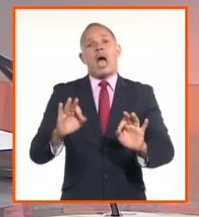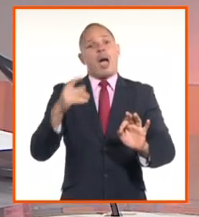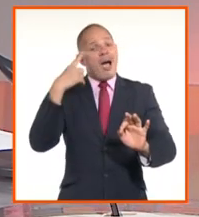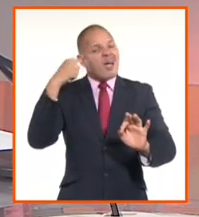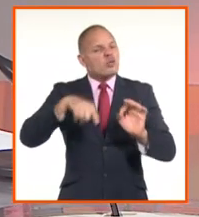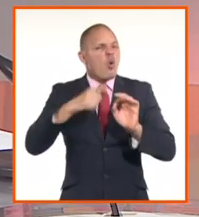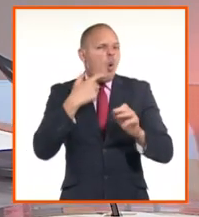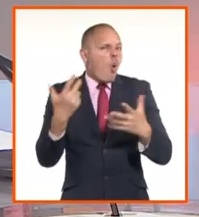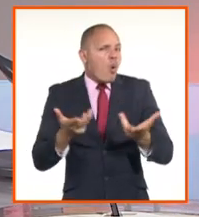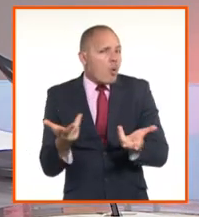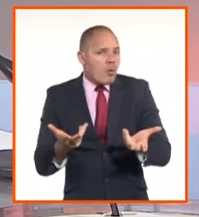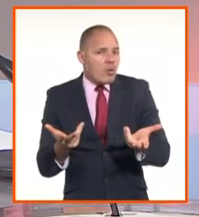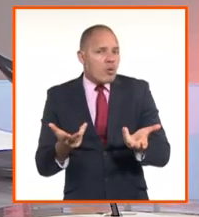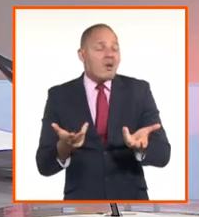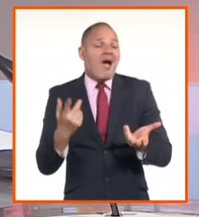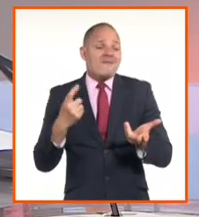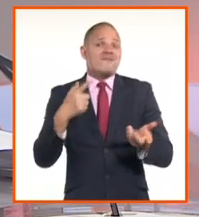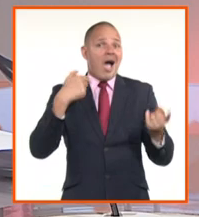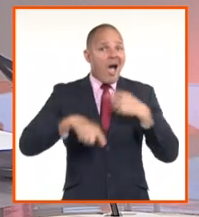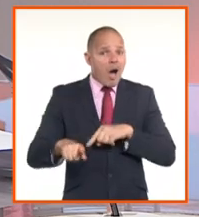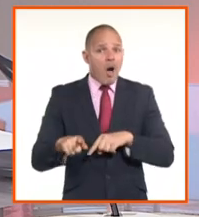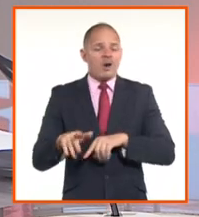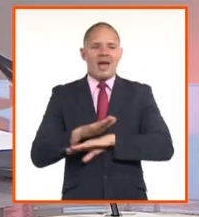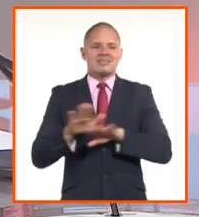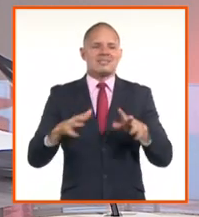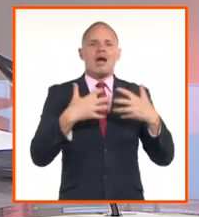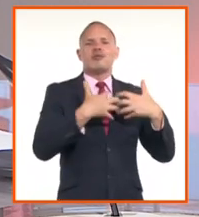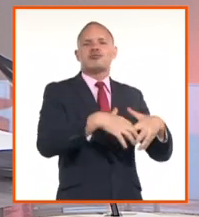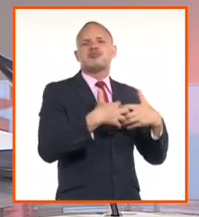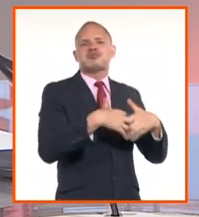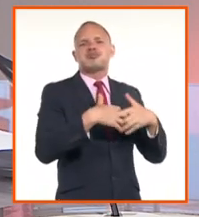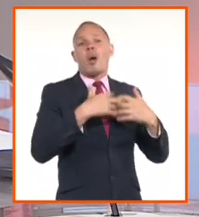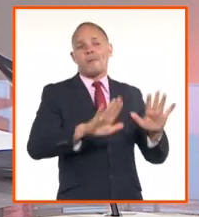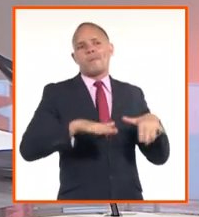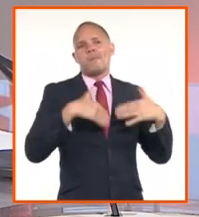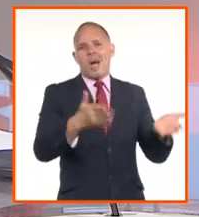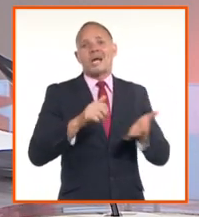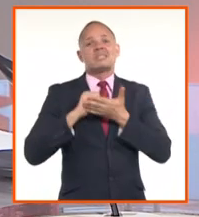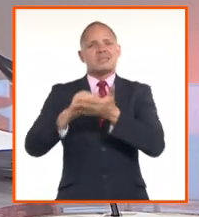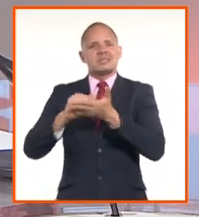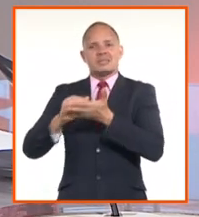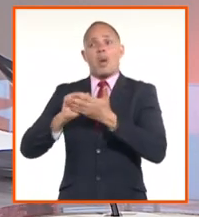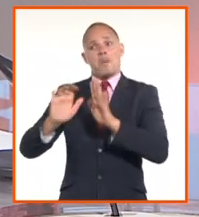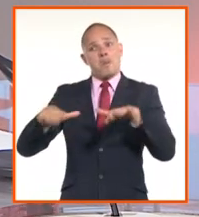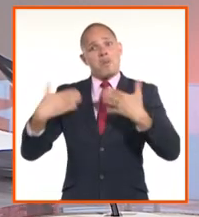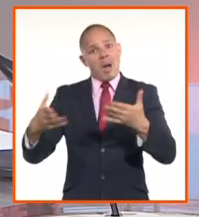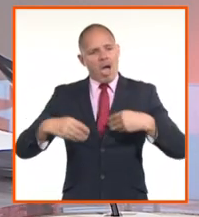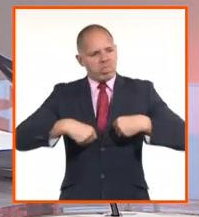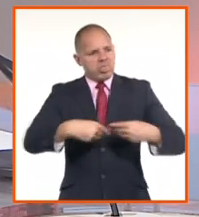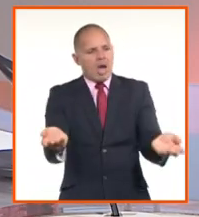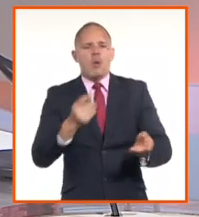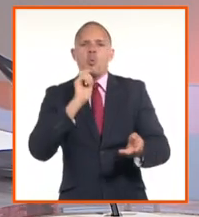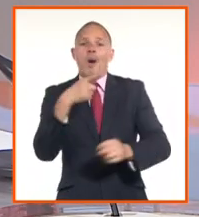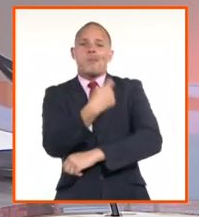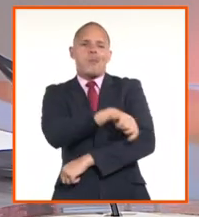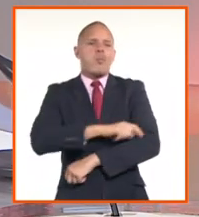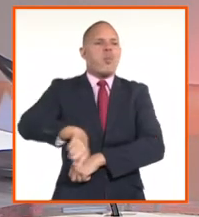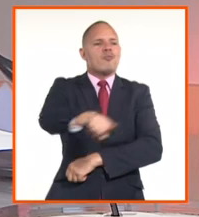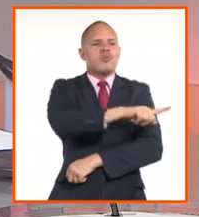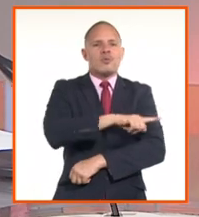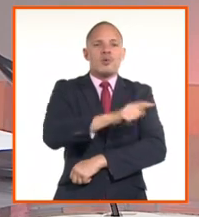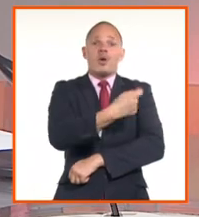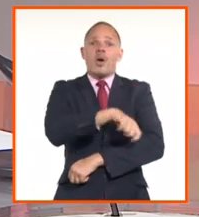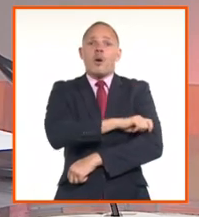tenemos que producir bienes y servicios que estimulen a la población a comprar en la moneda